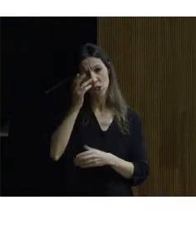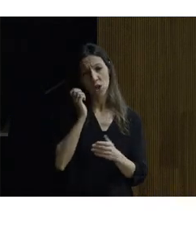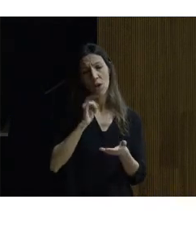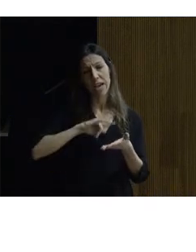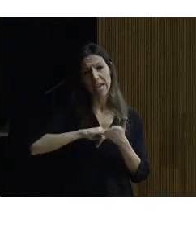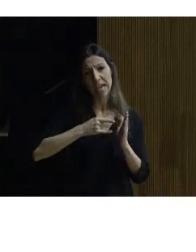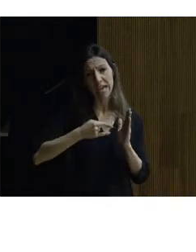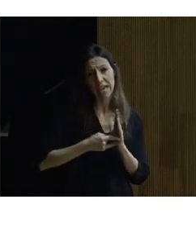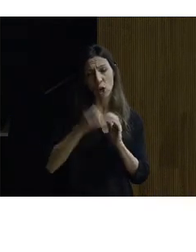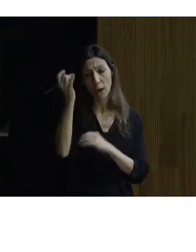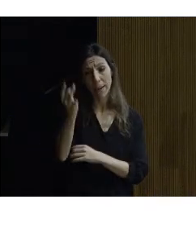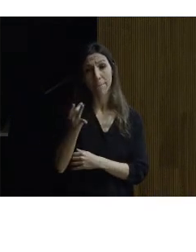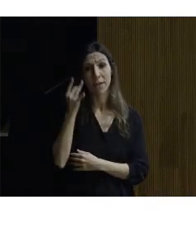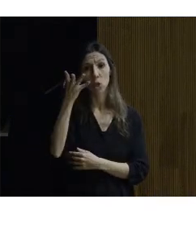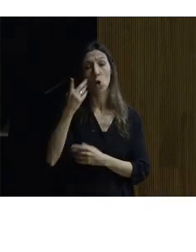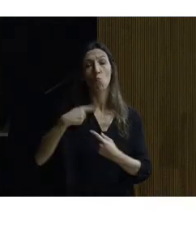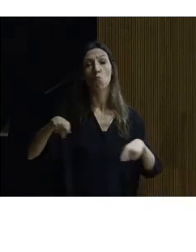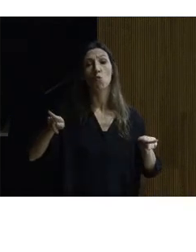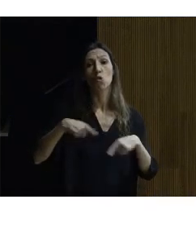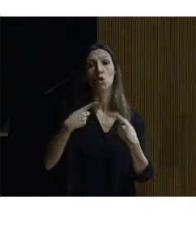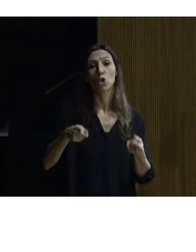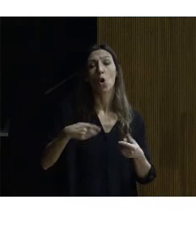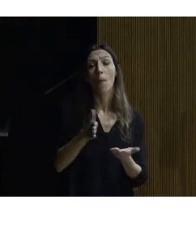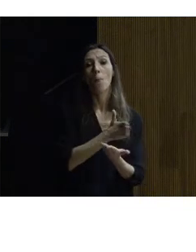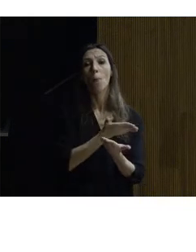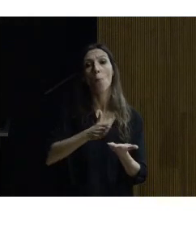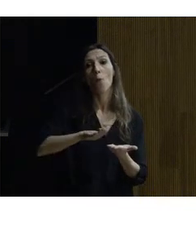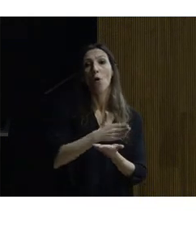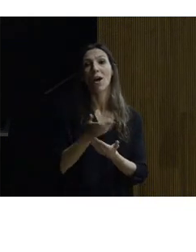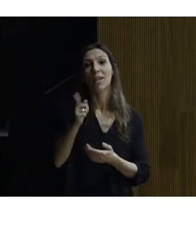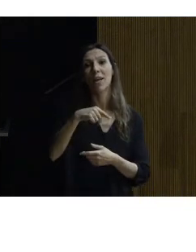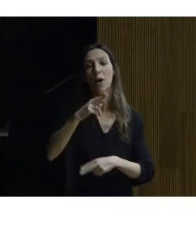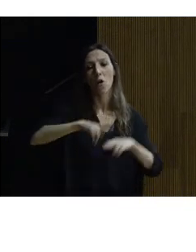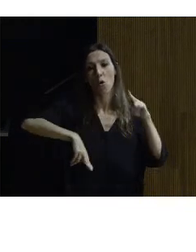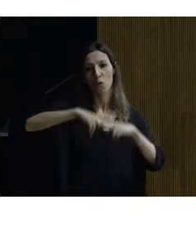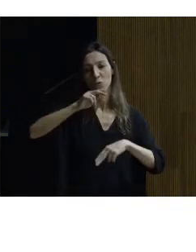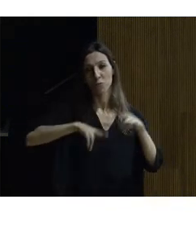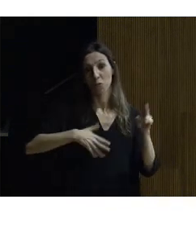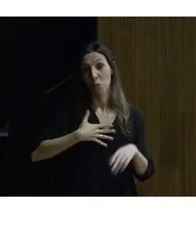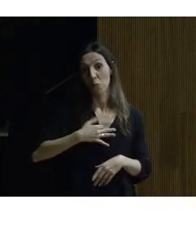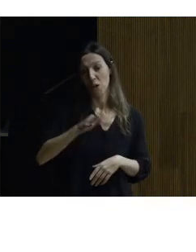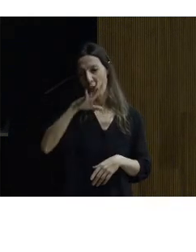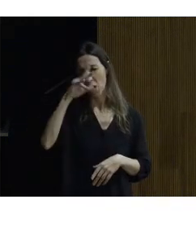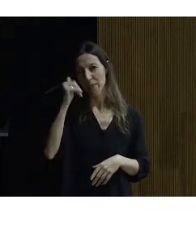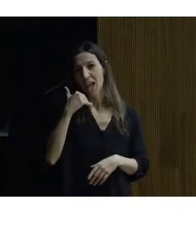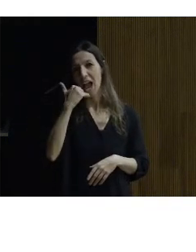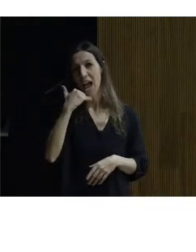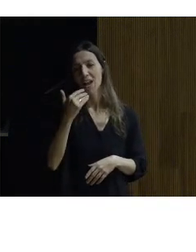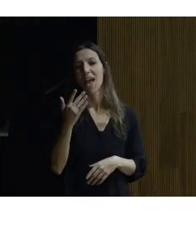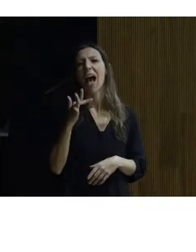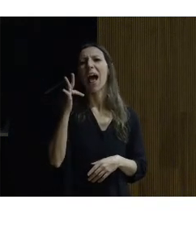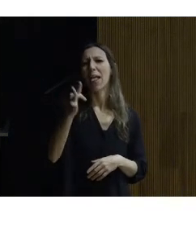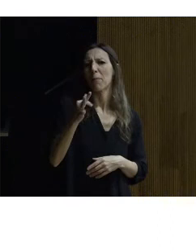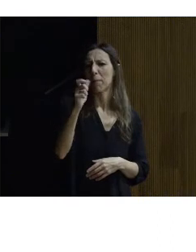inventor músico poeta y urbanista seguro me dejo alguna cosa más y además era una persona muy rara